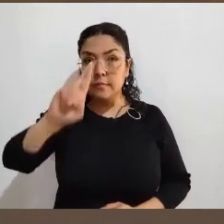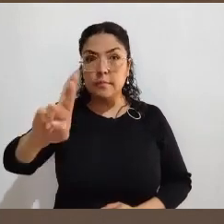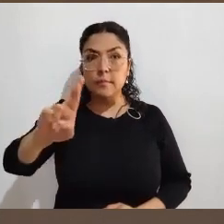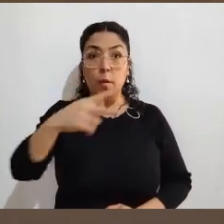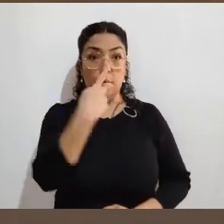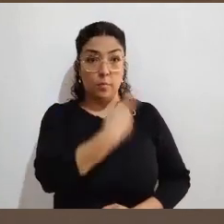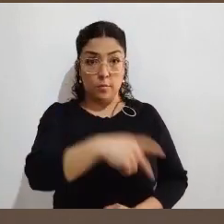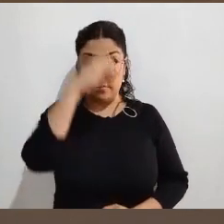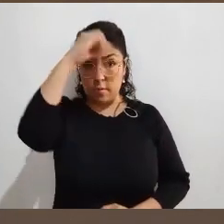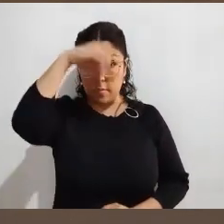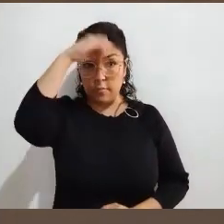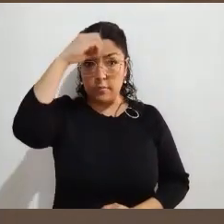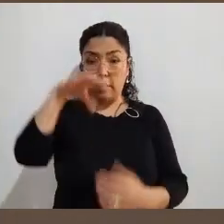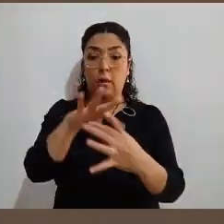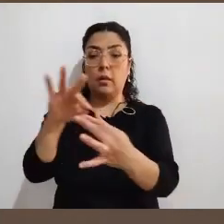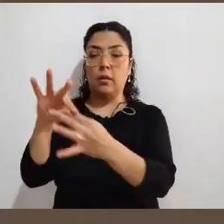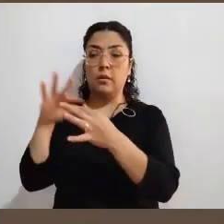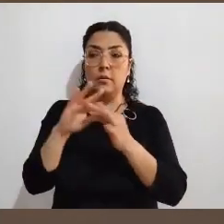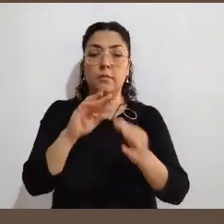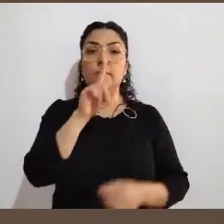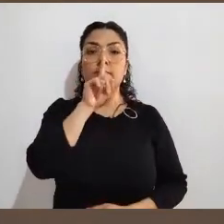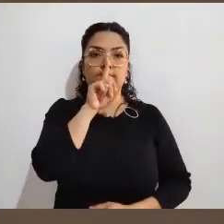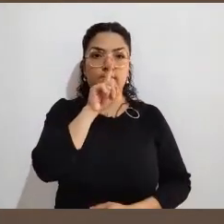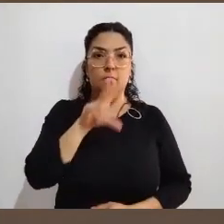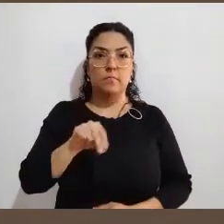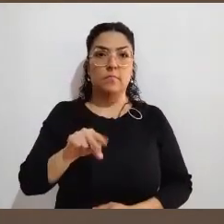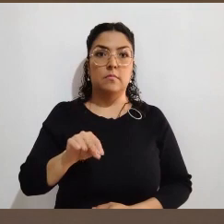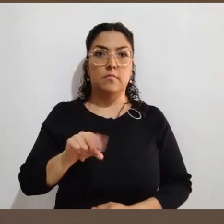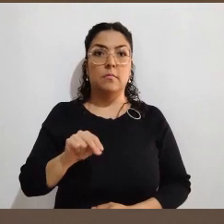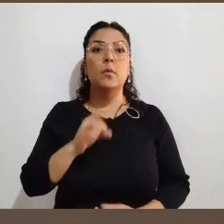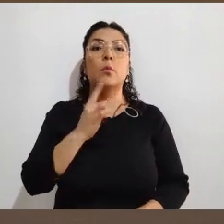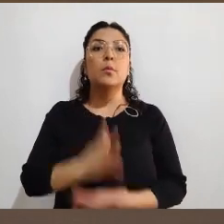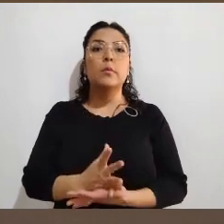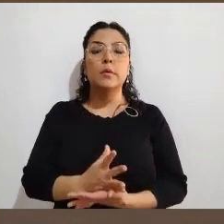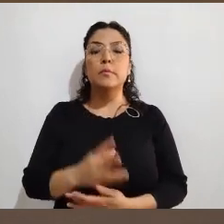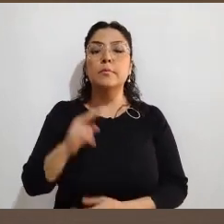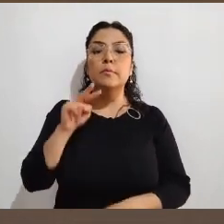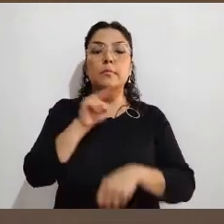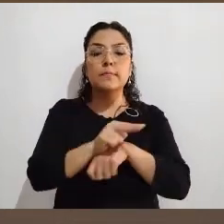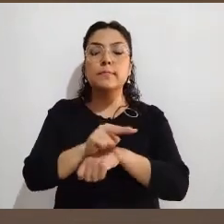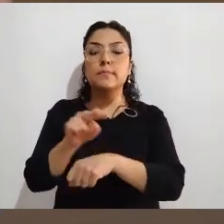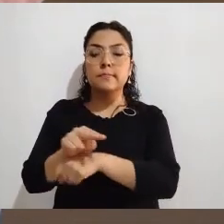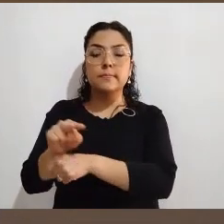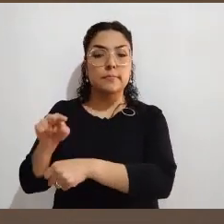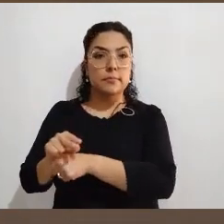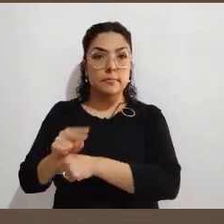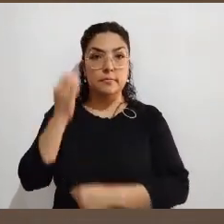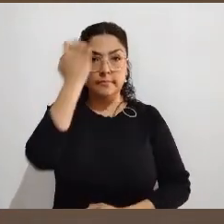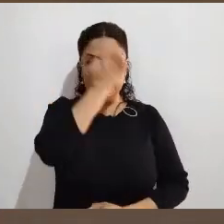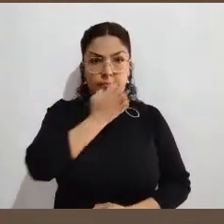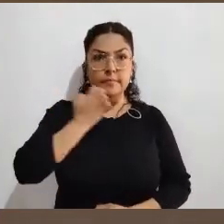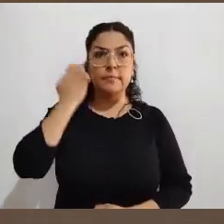alguna y sin ejercer ninguna función electoral, más que la de observar lo que están haciendo todos los demás.